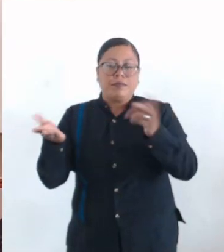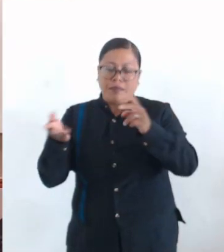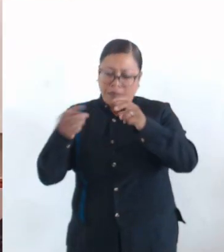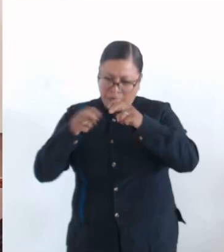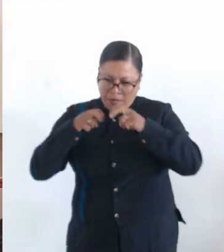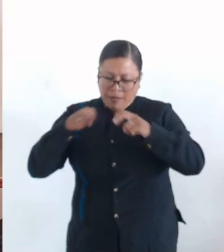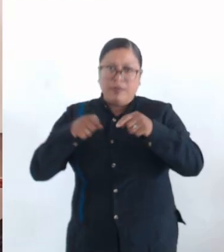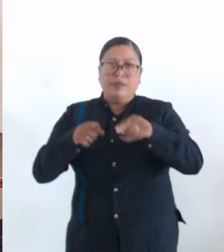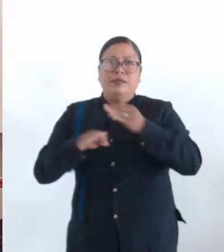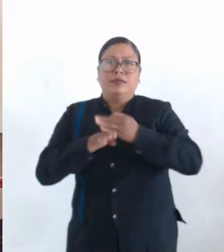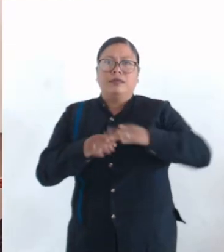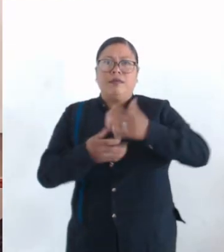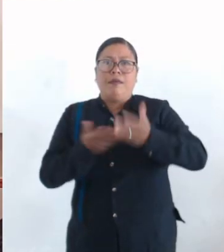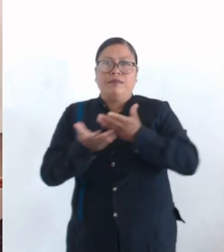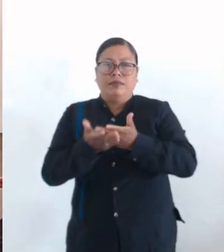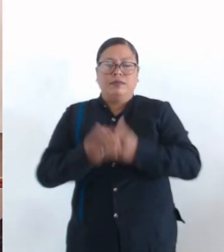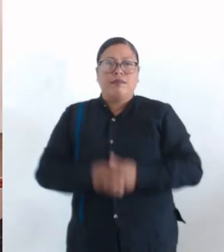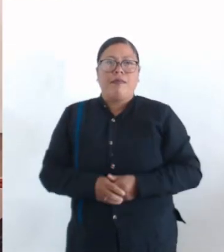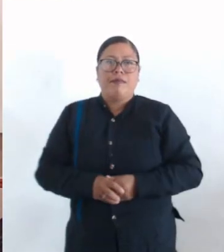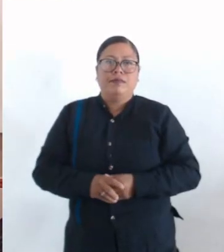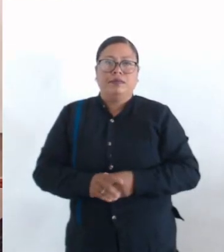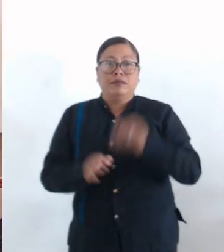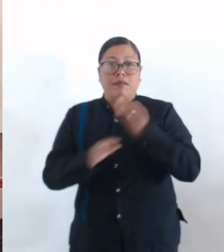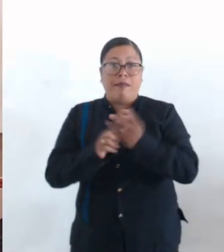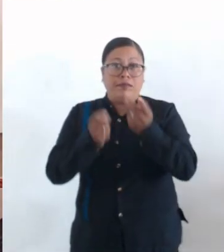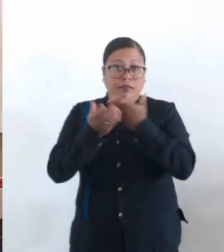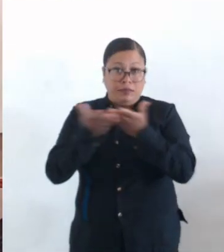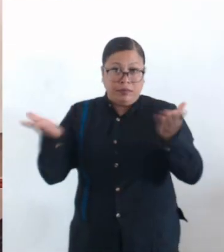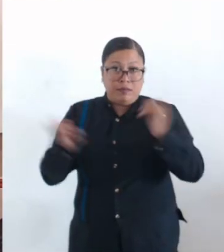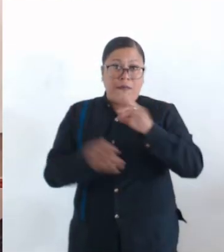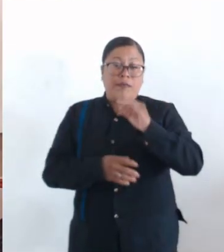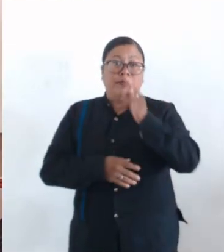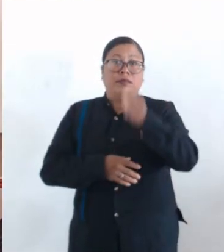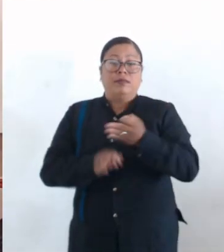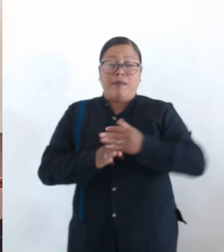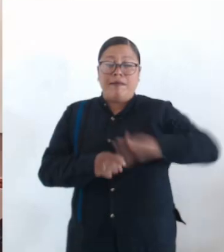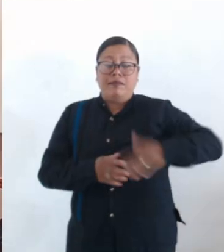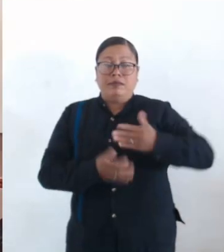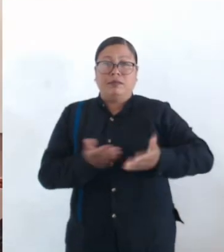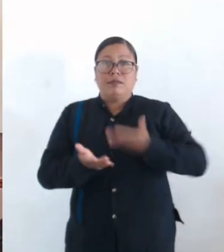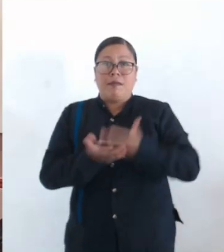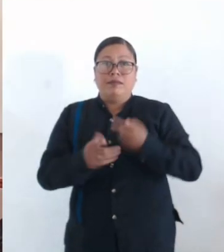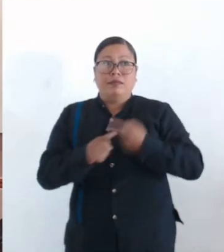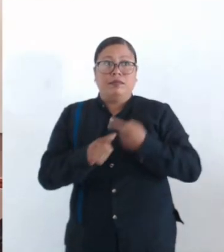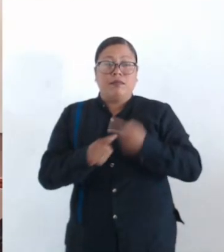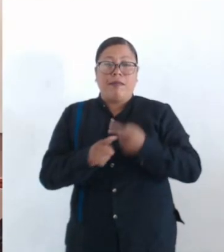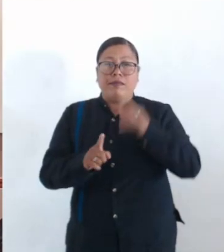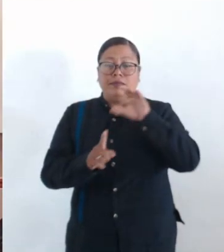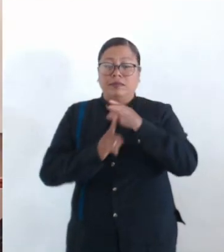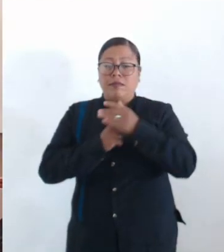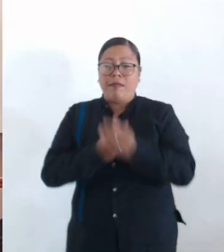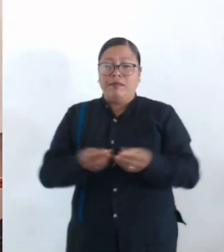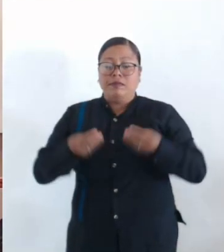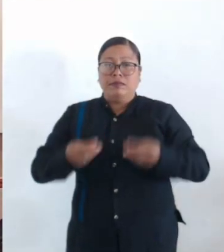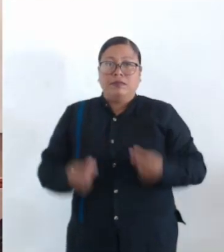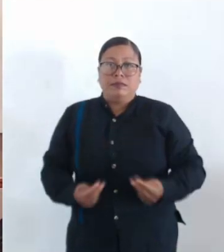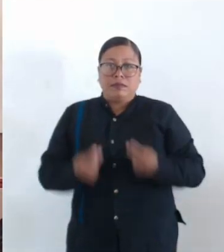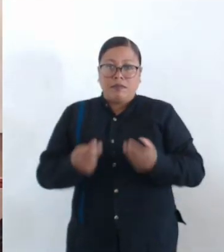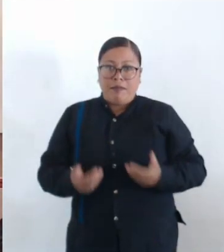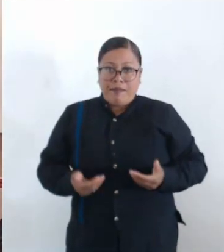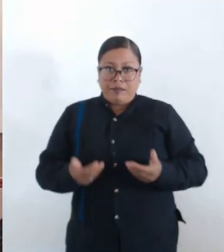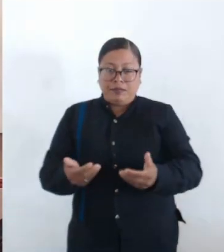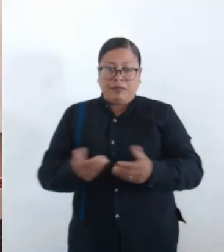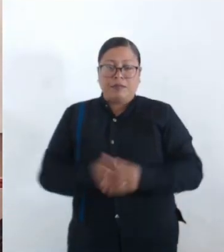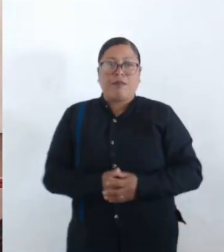cabido, el dictamen con el que acaba de dar cuenta. En votación económica, se pregunta si es de aprobarse el dictamen emitido por la Comisión de Mercados y Comercio en Vía